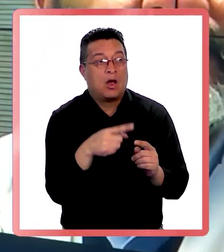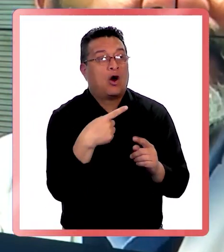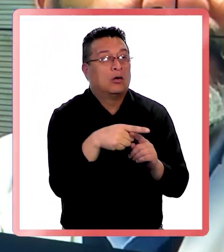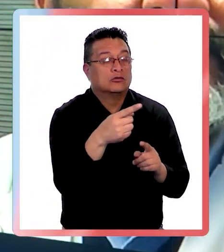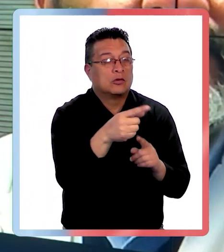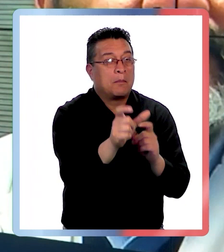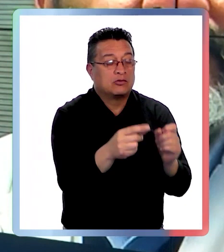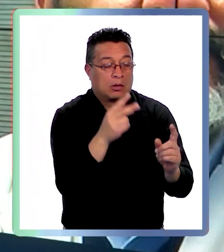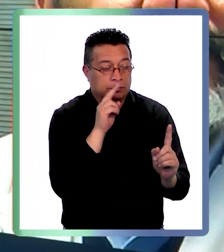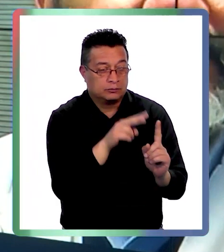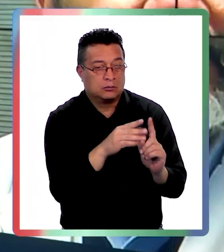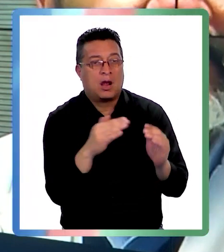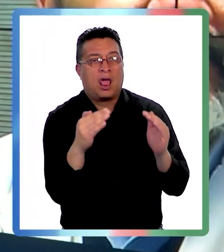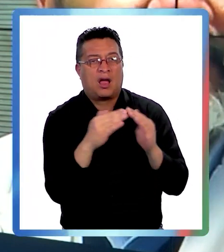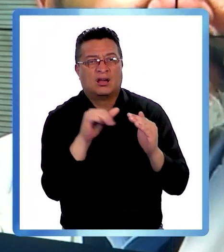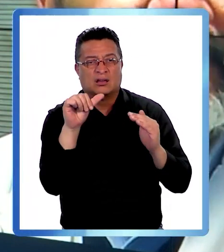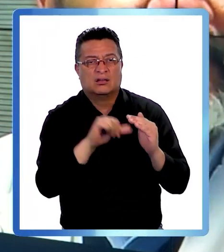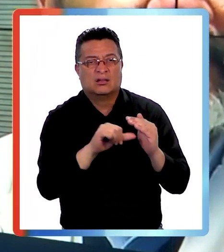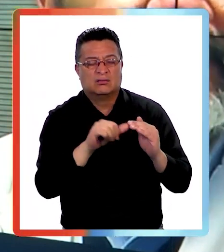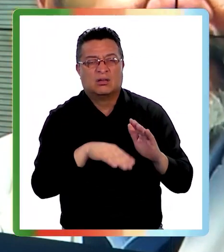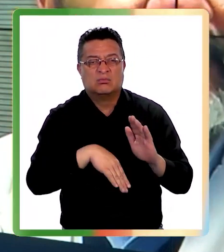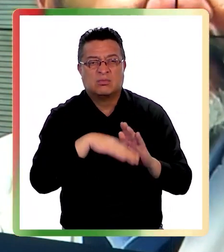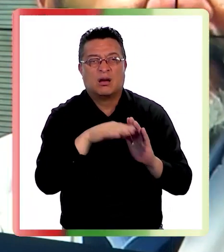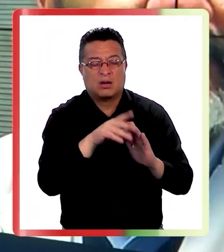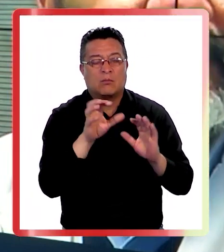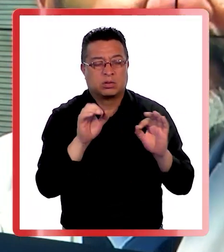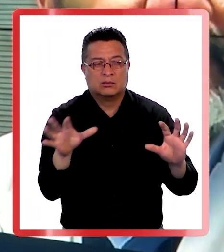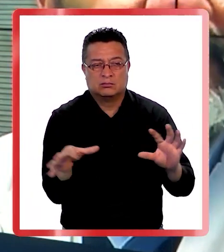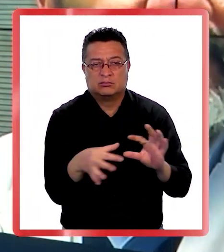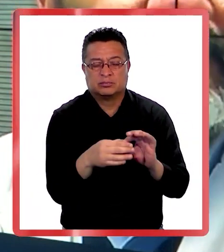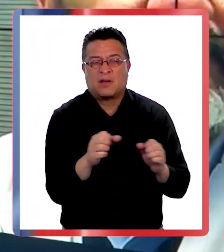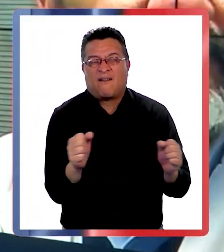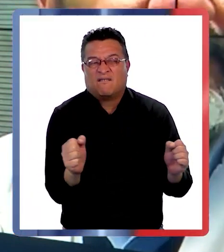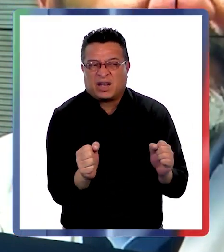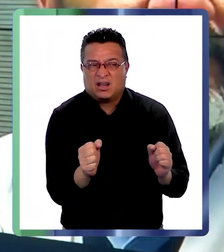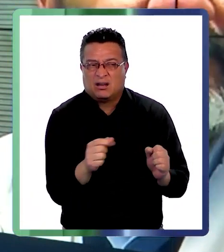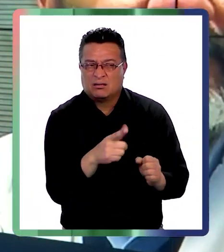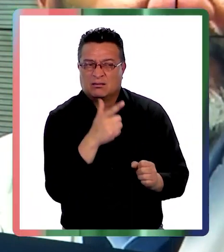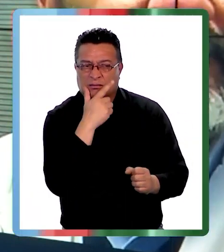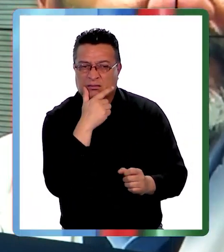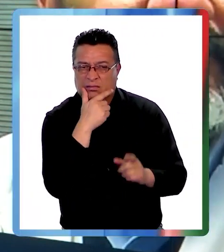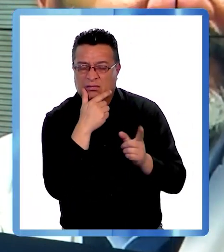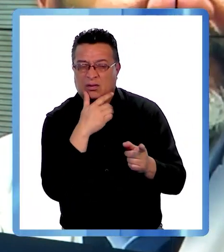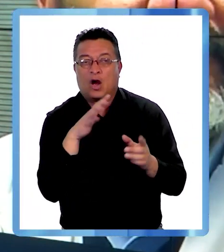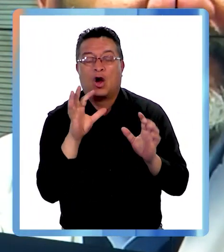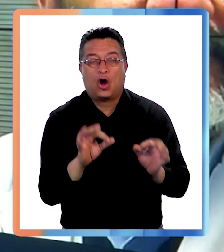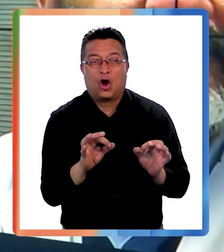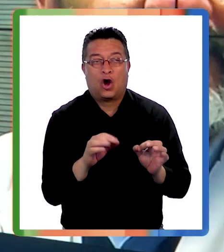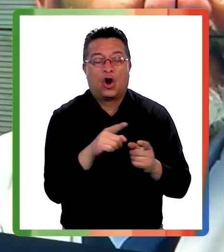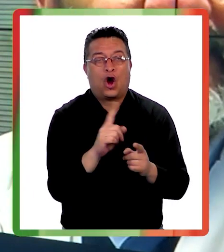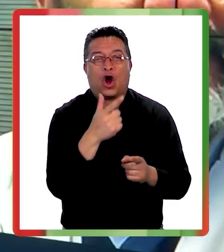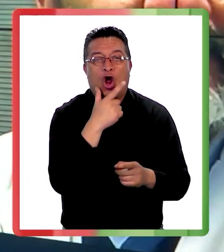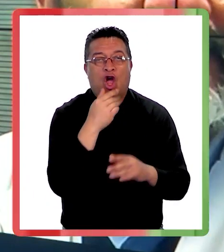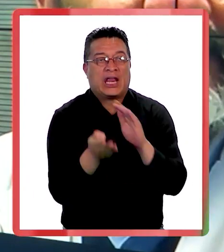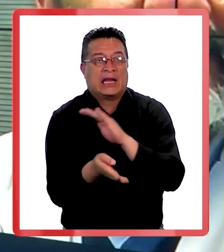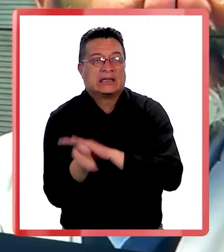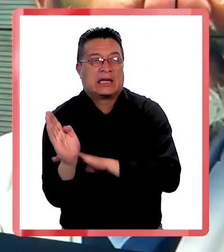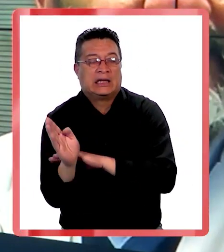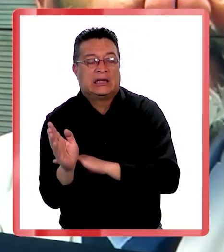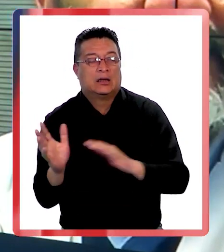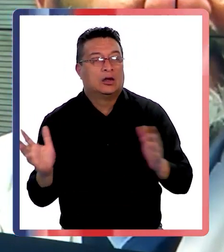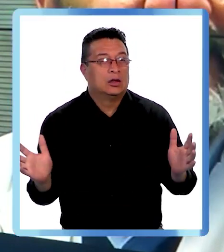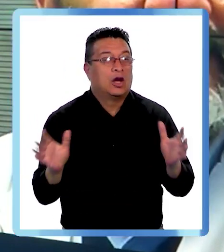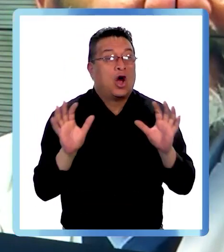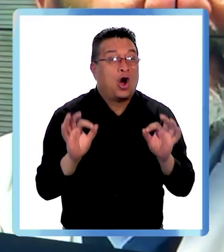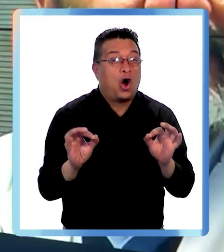quedándose más tiempo en la casa y uno lo puede asociar. No sé, tiene frío, no quiere salir simplemente